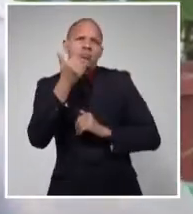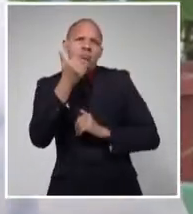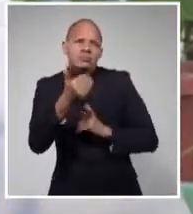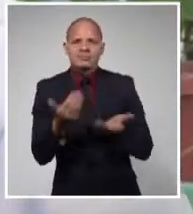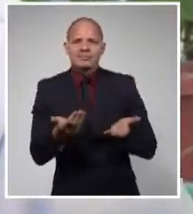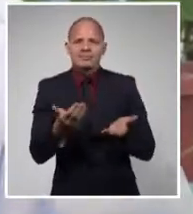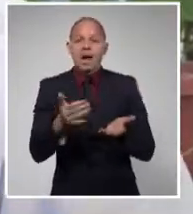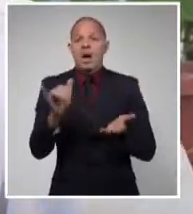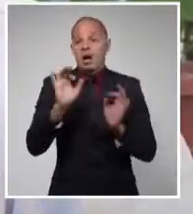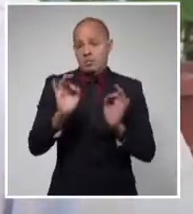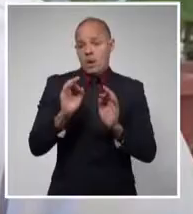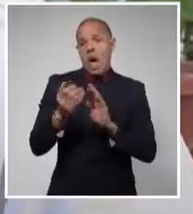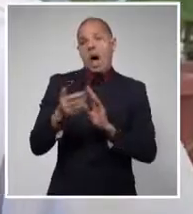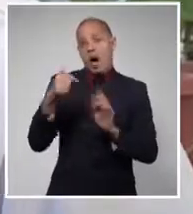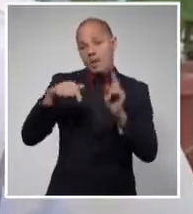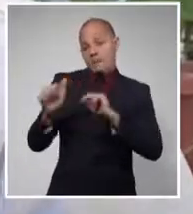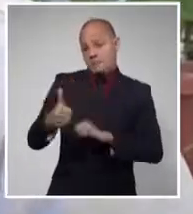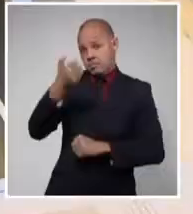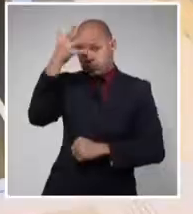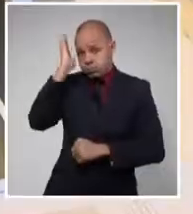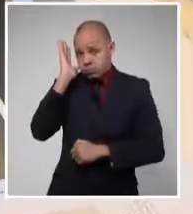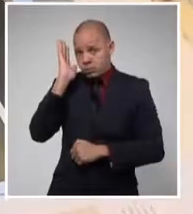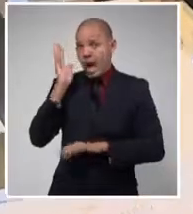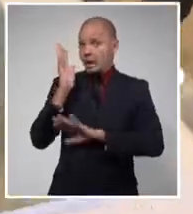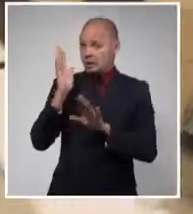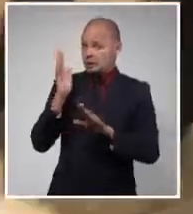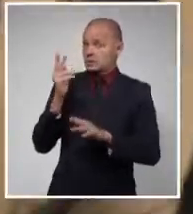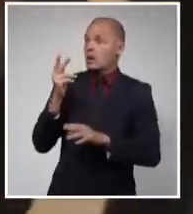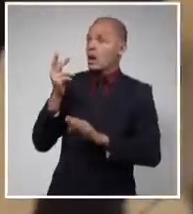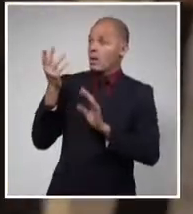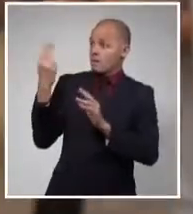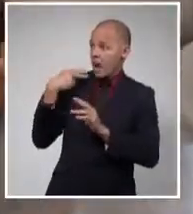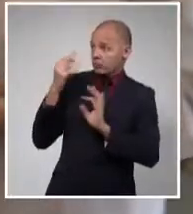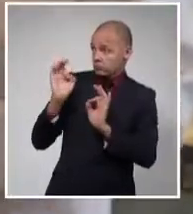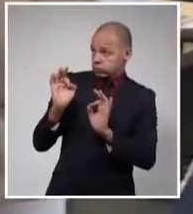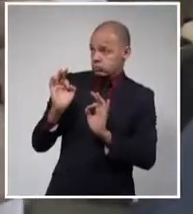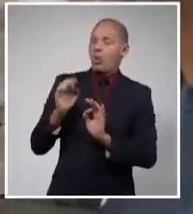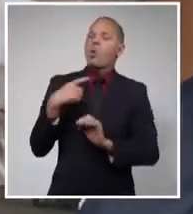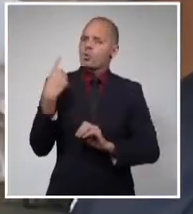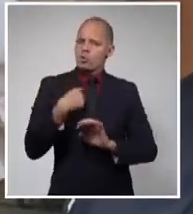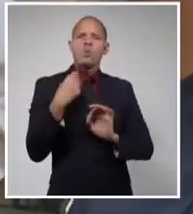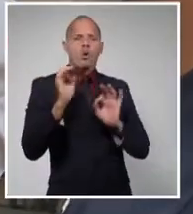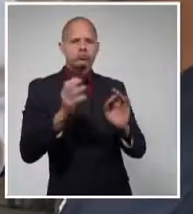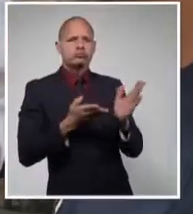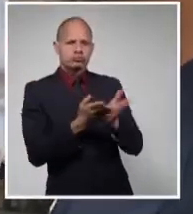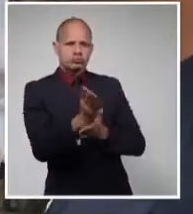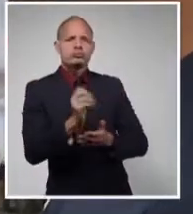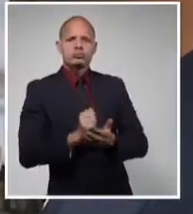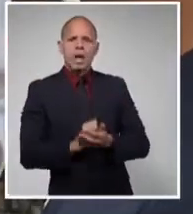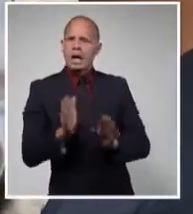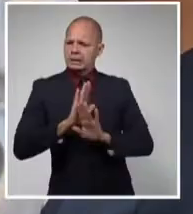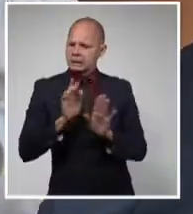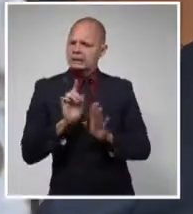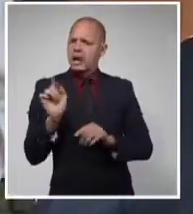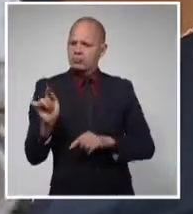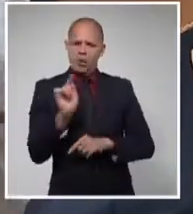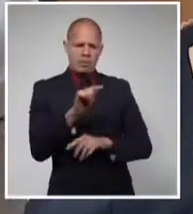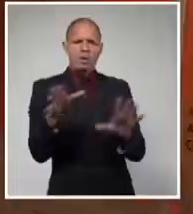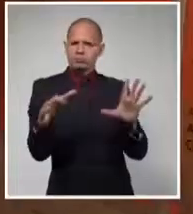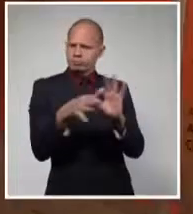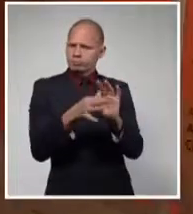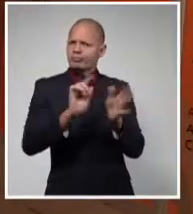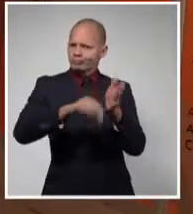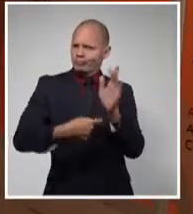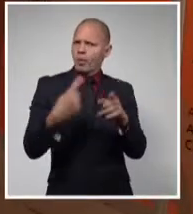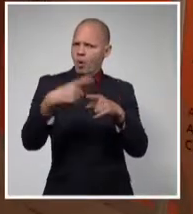nos, al llamado que nos hace nuestro presidente. Las alianzas creadas a partir de esta experiencia contribuirán a consolidar las